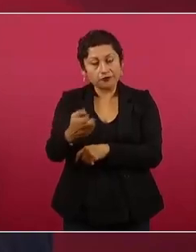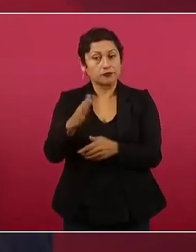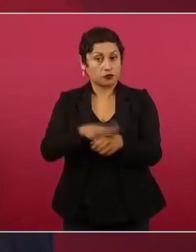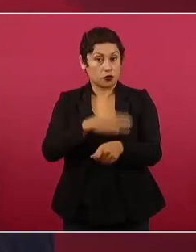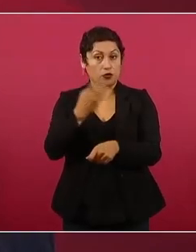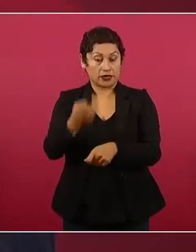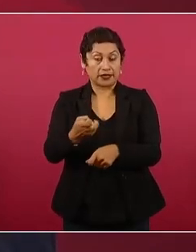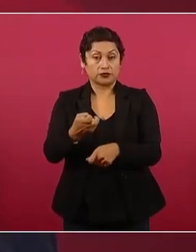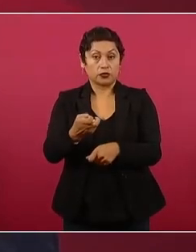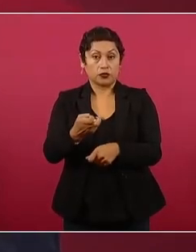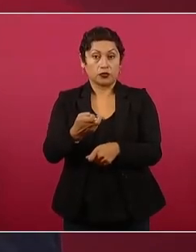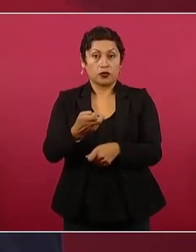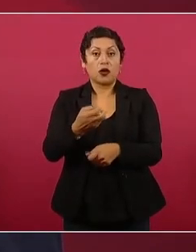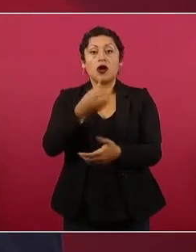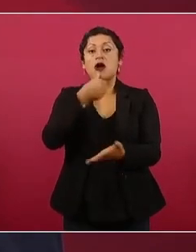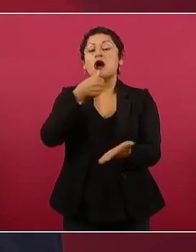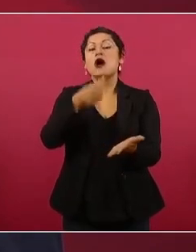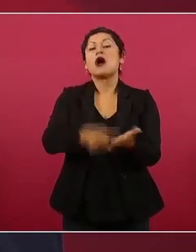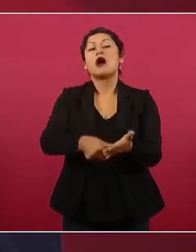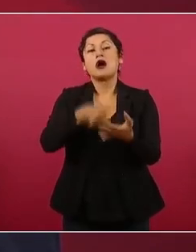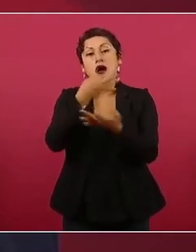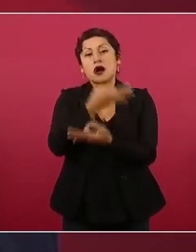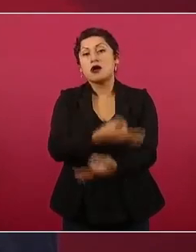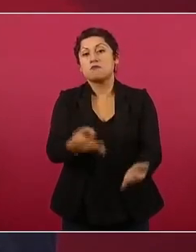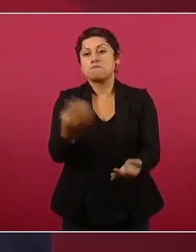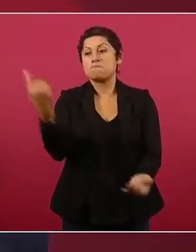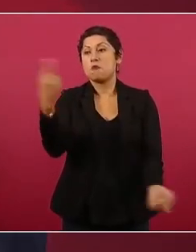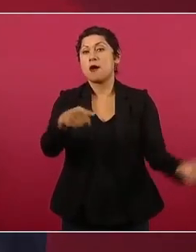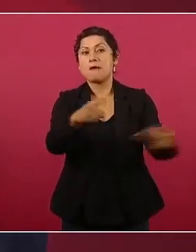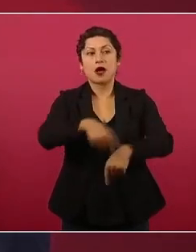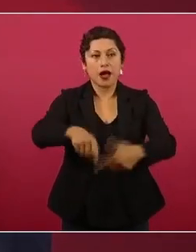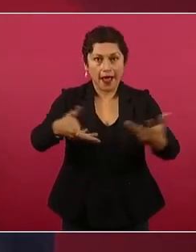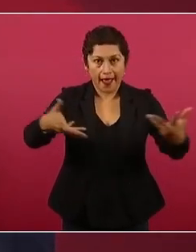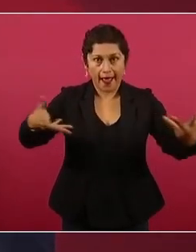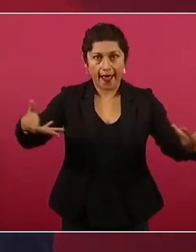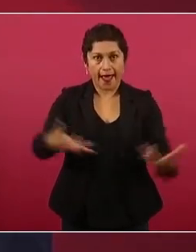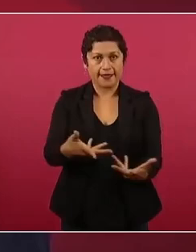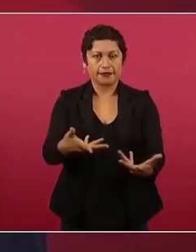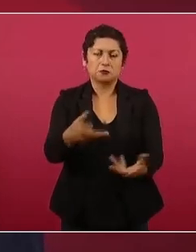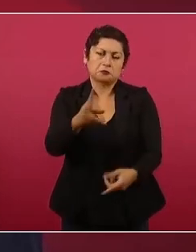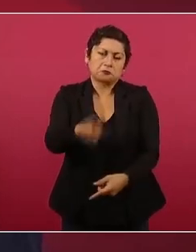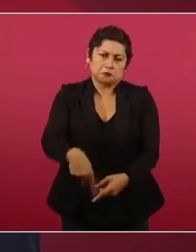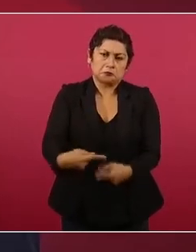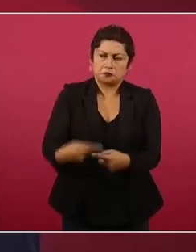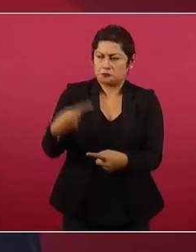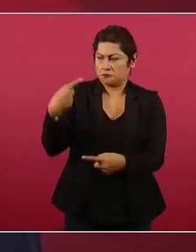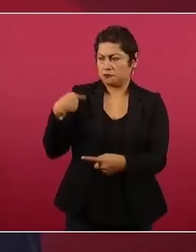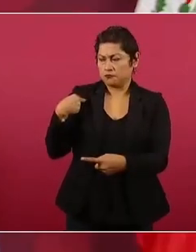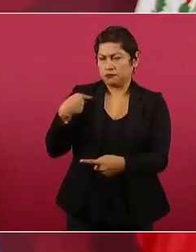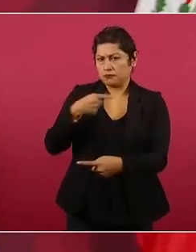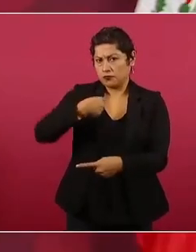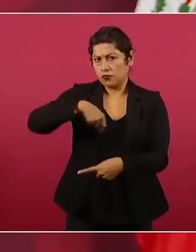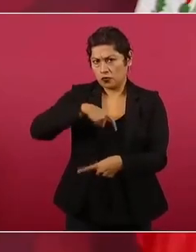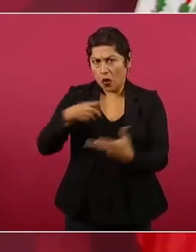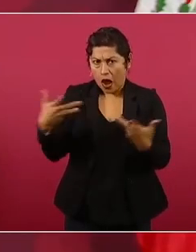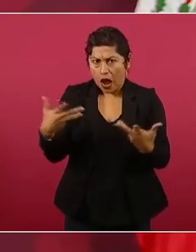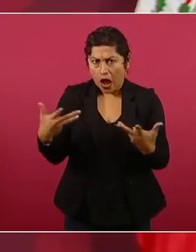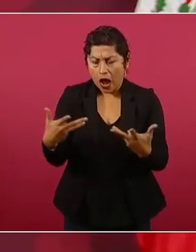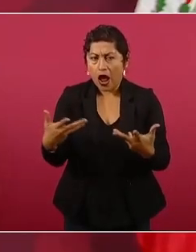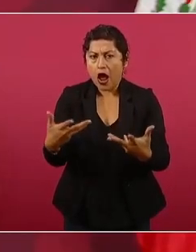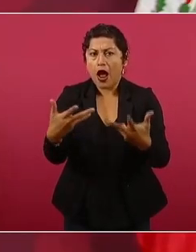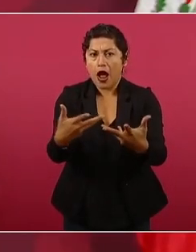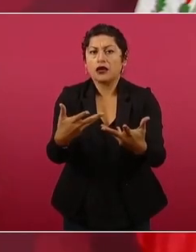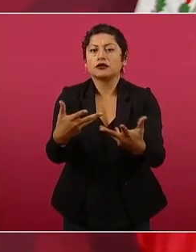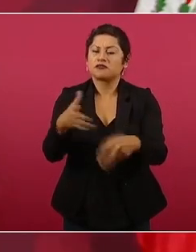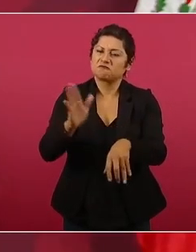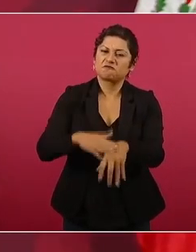haciendo y que ha venido llevando a cabo también el gobierno del estado. Es un trabajo conjunto